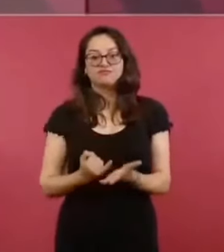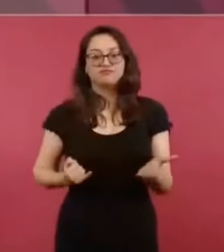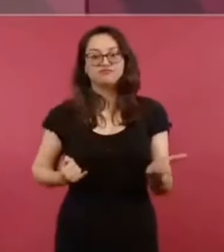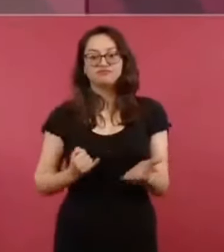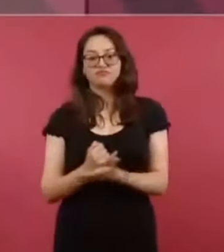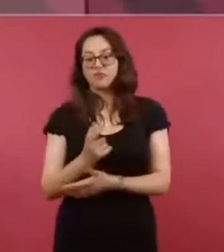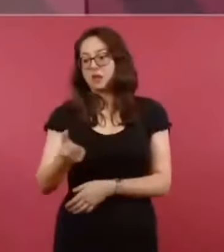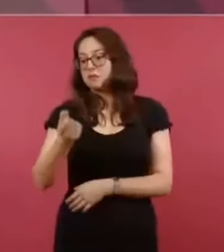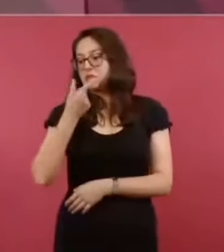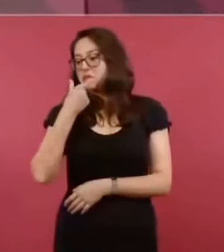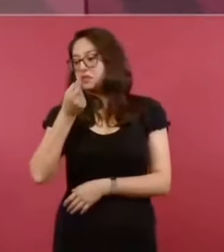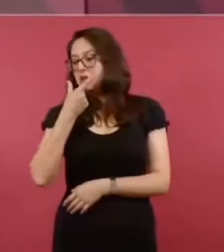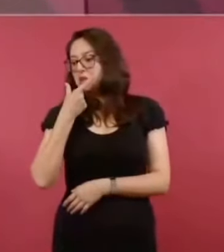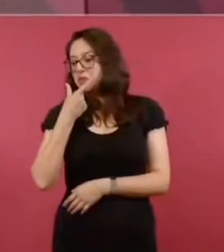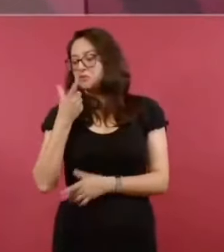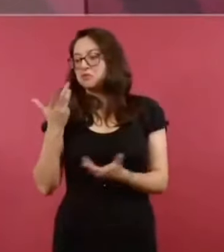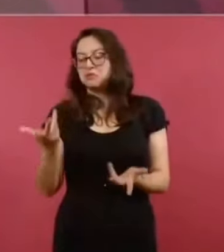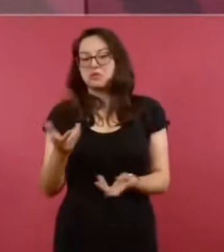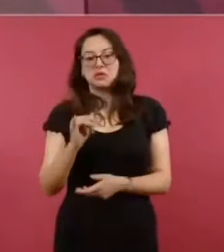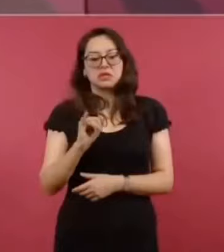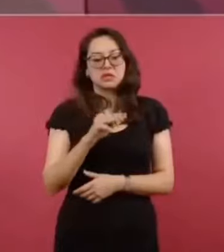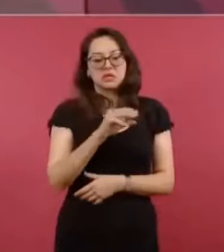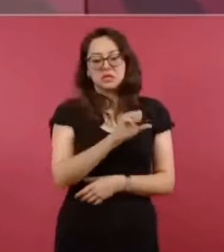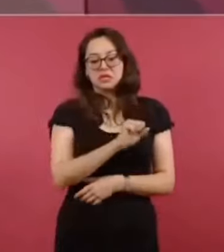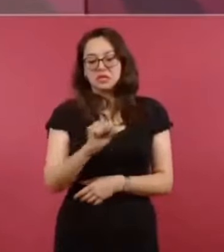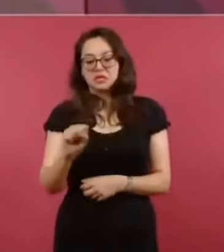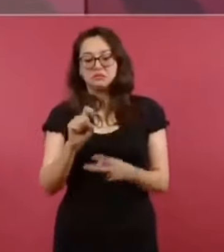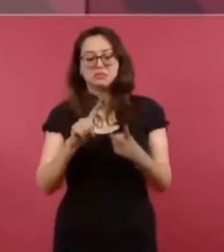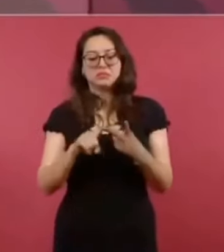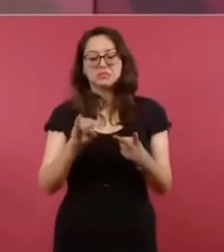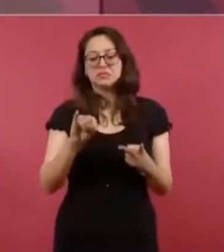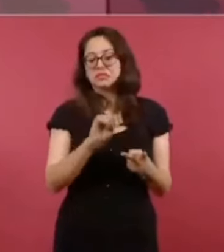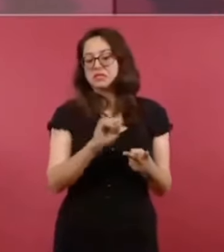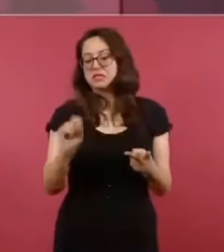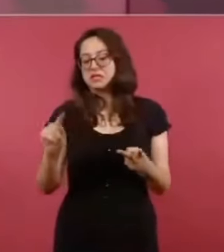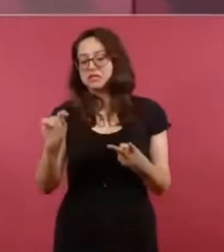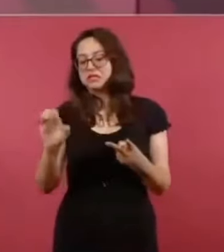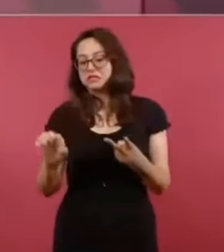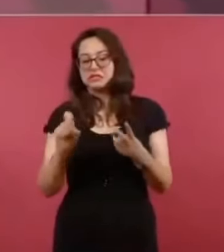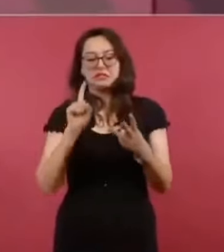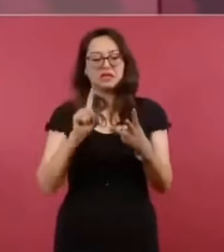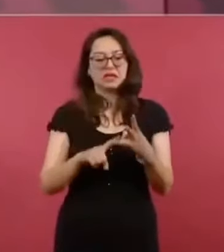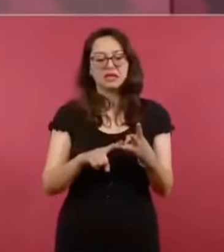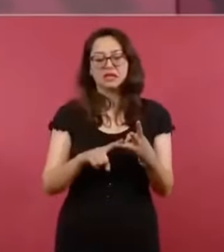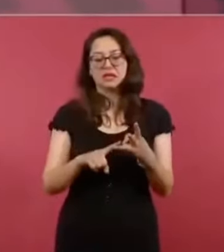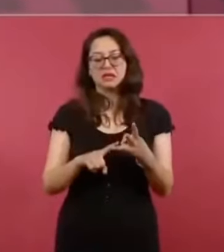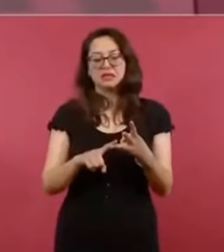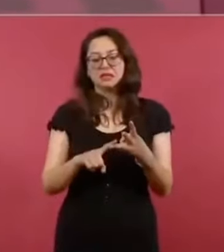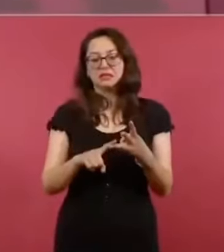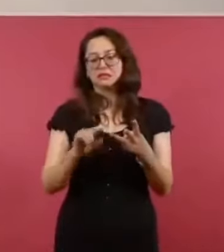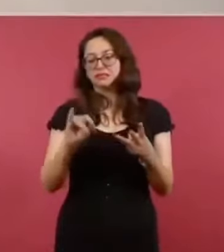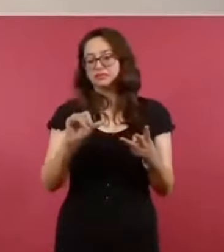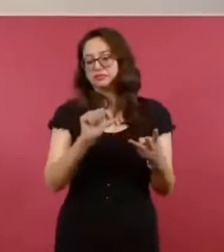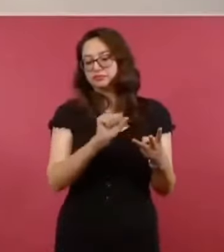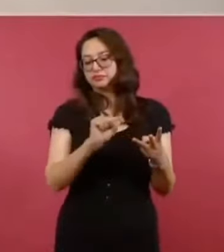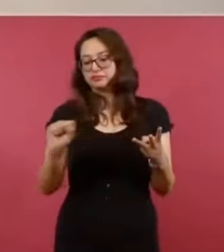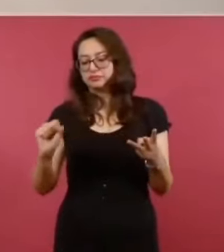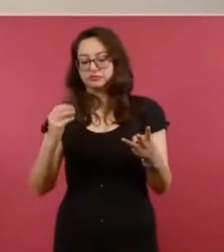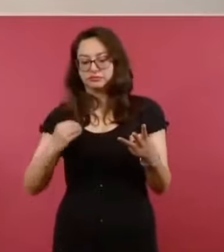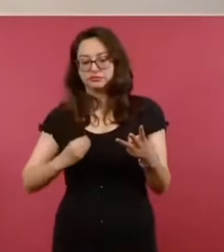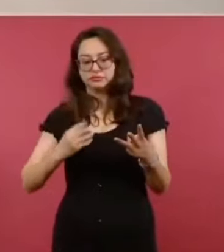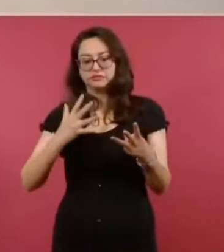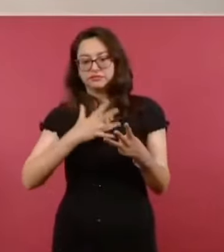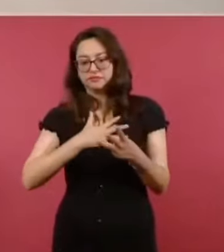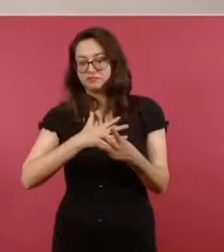Issste, por el IMSS-Bienestar. Si el Issste tiene una medicina y no la tiene